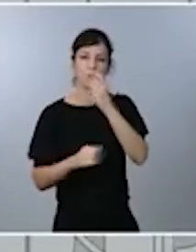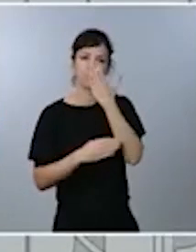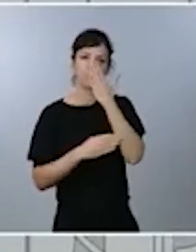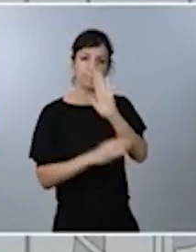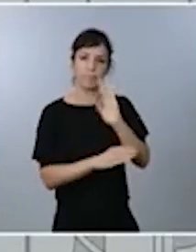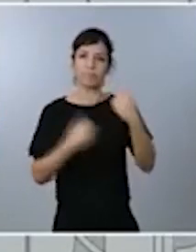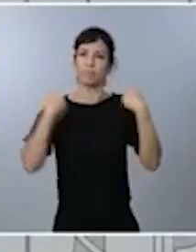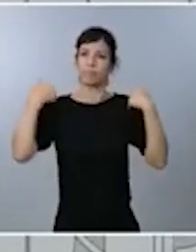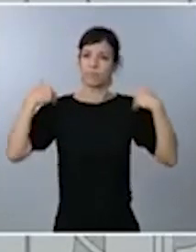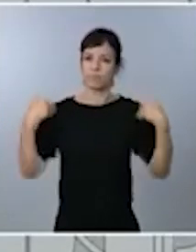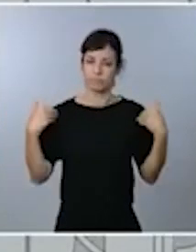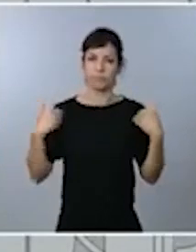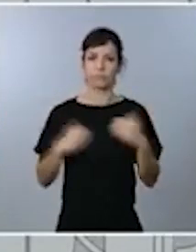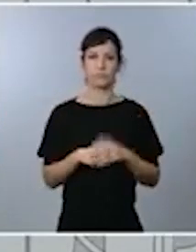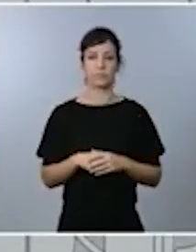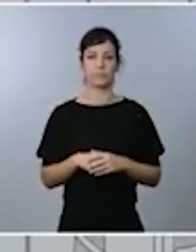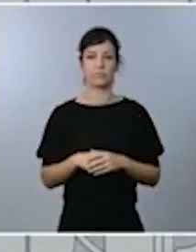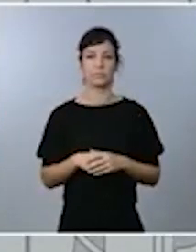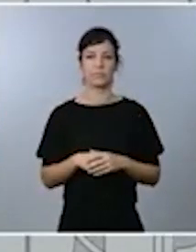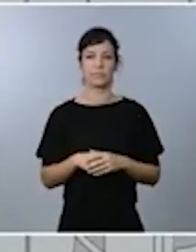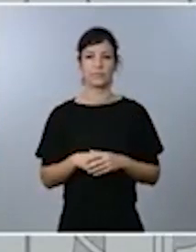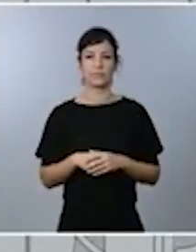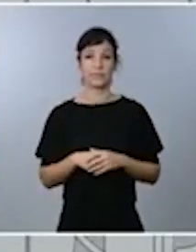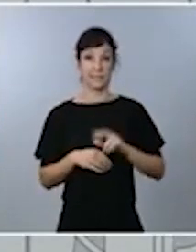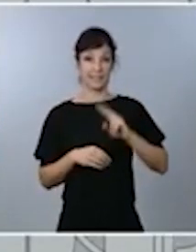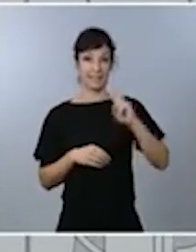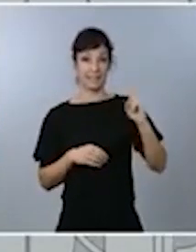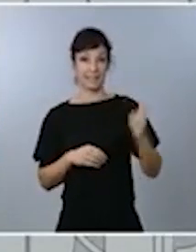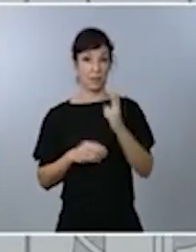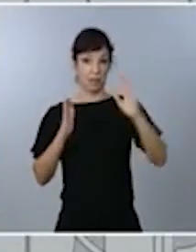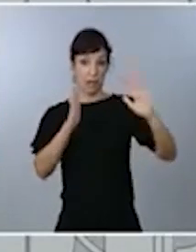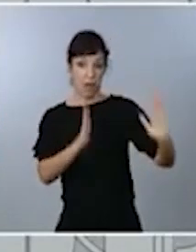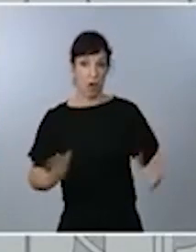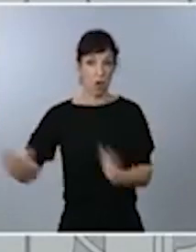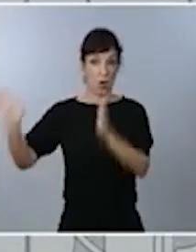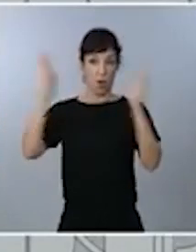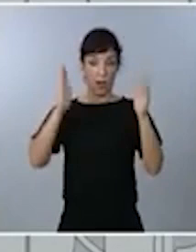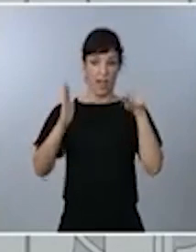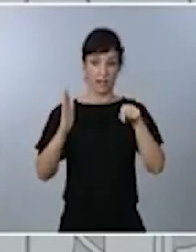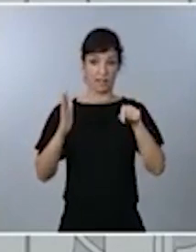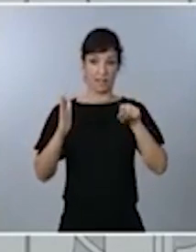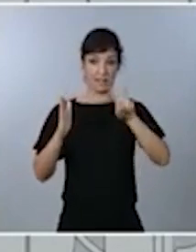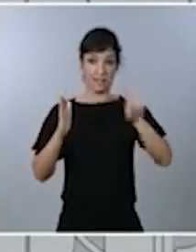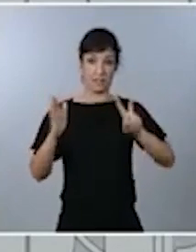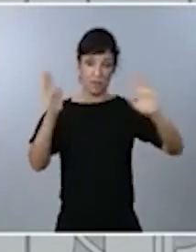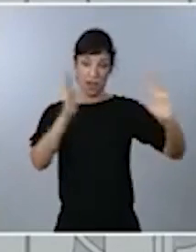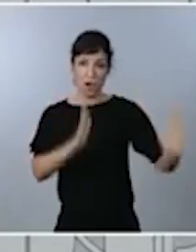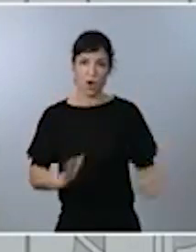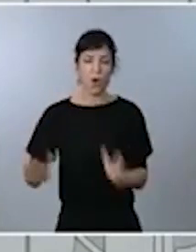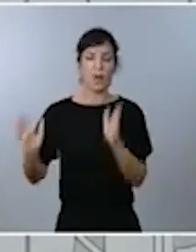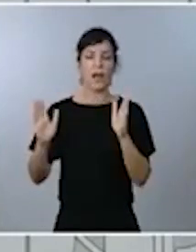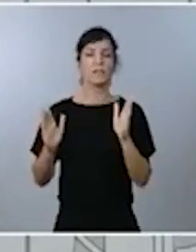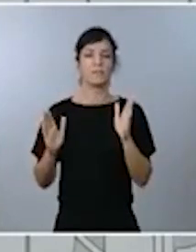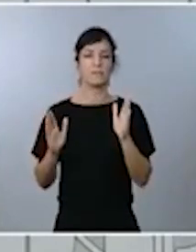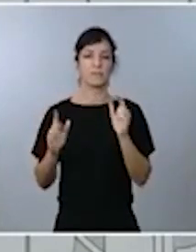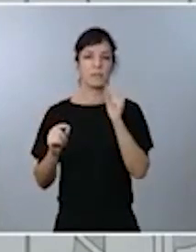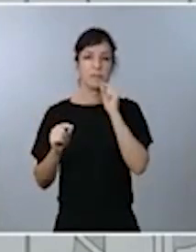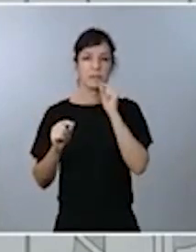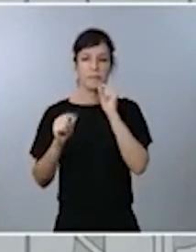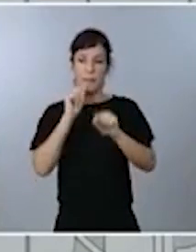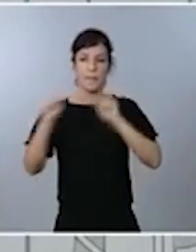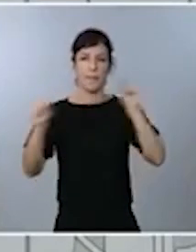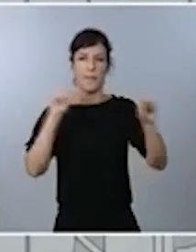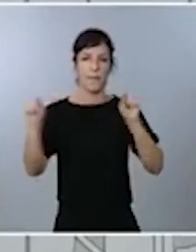Hemos de conseguir que en esta segunda ola podamos detener la transmisión del virus sin